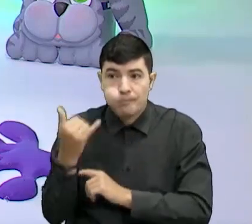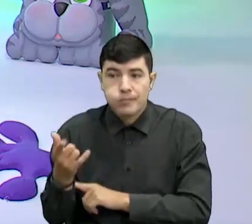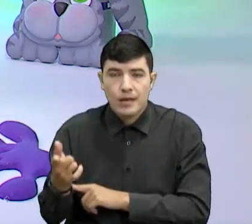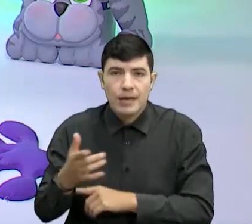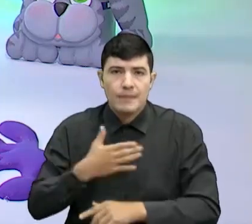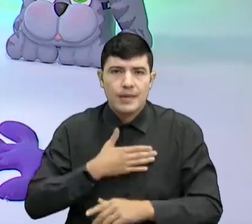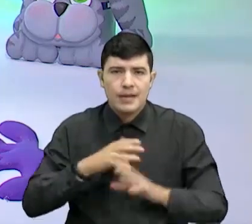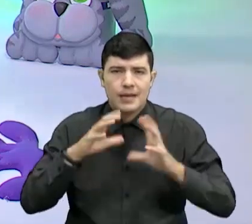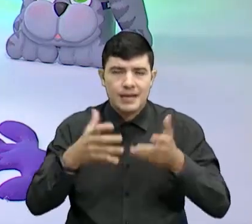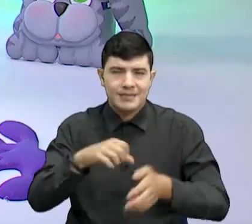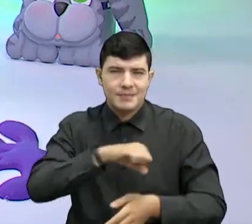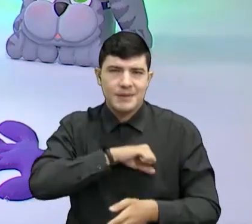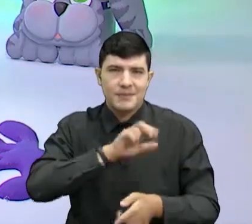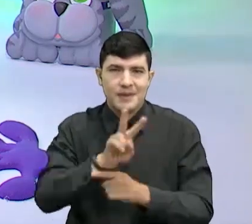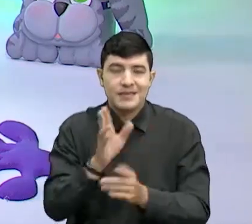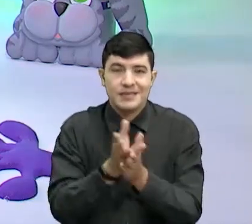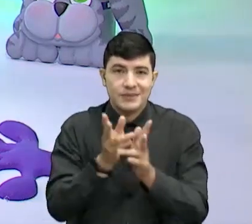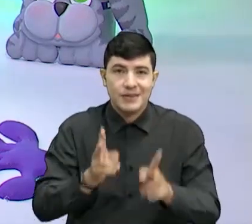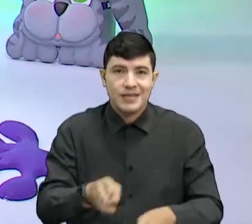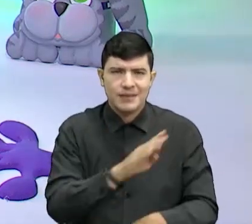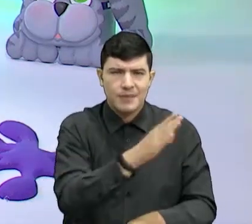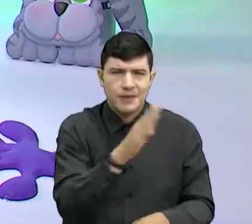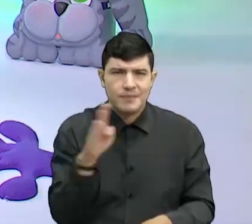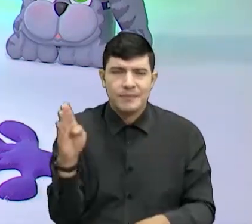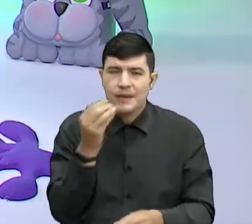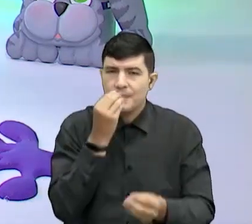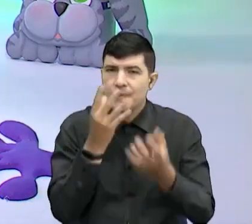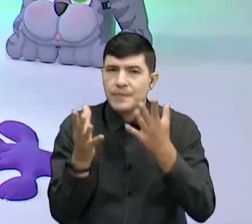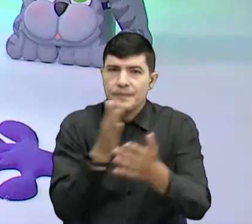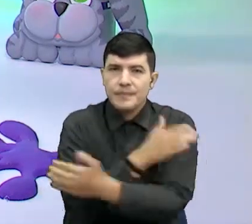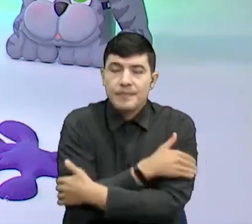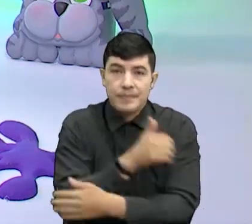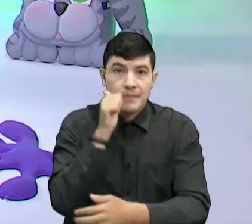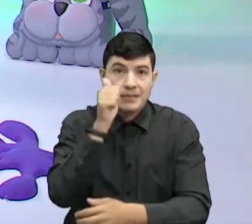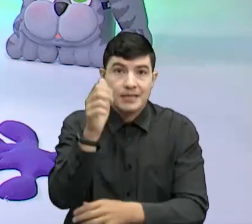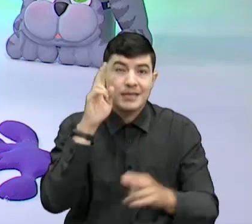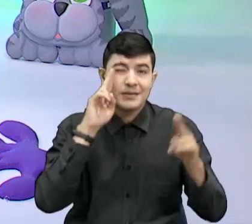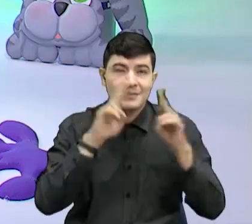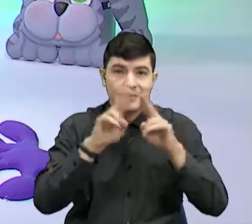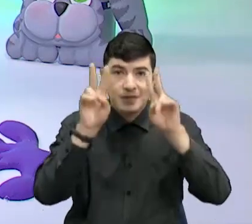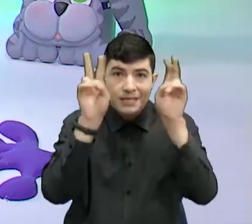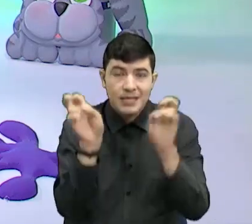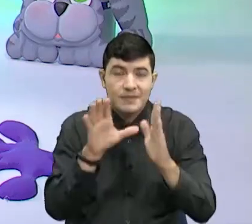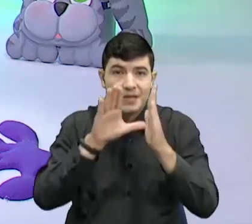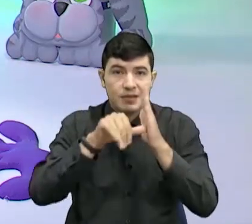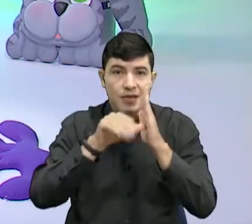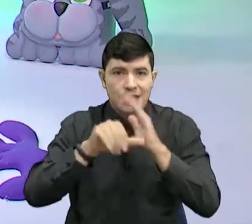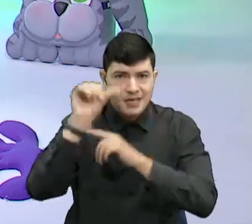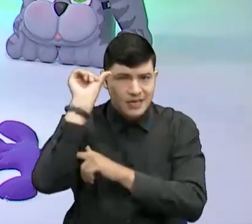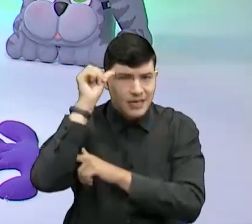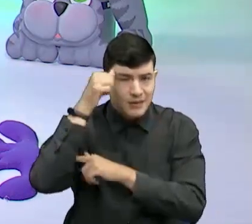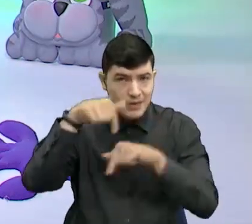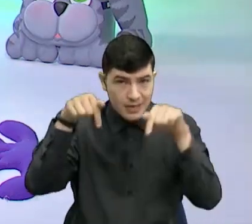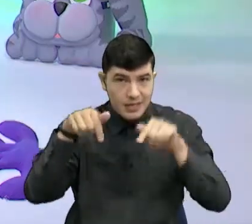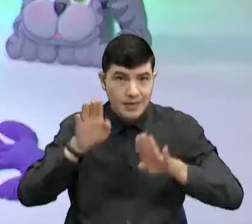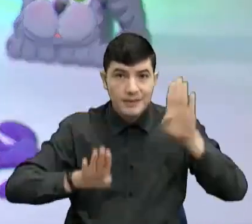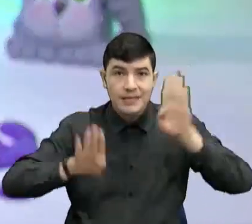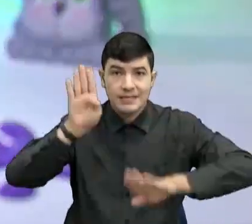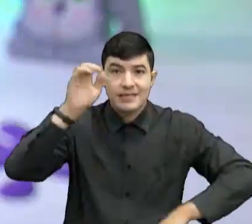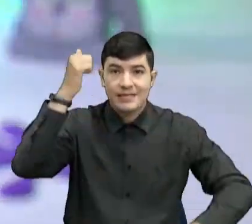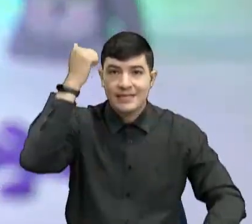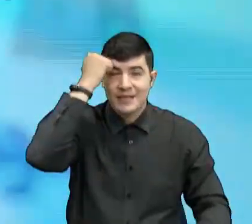mi clase, mi parche para los chicos de secundaria. Besos, abrazos, nos vemos mañana con sociales. Recuerden que esto fue Presente